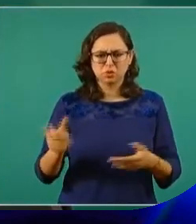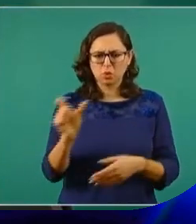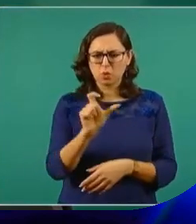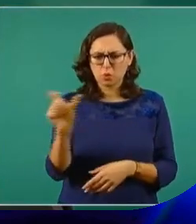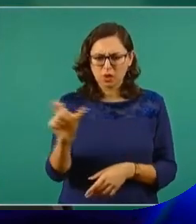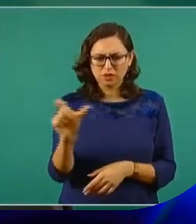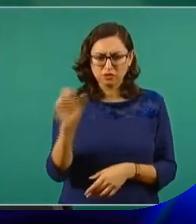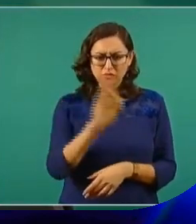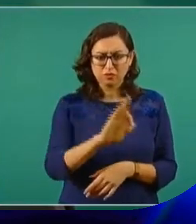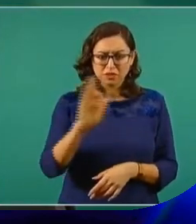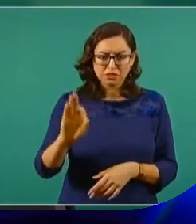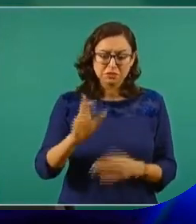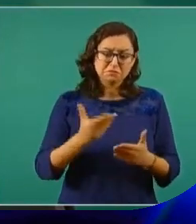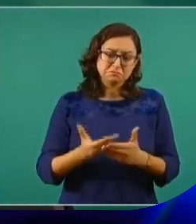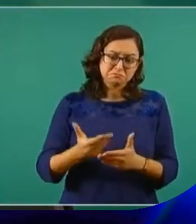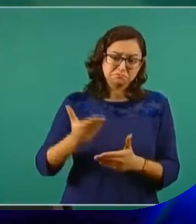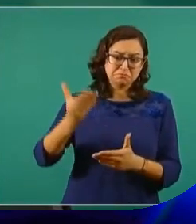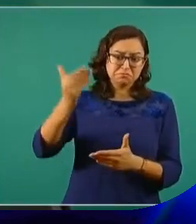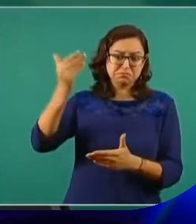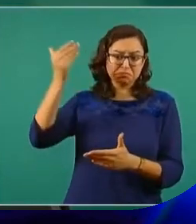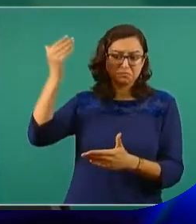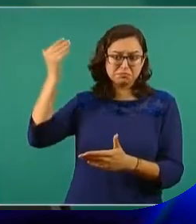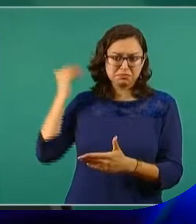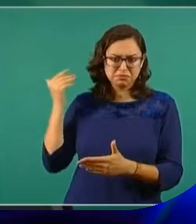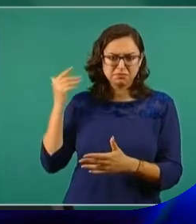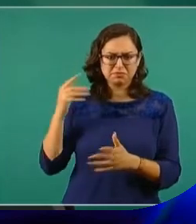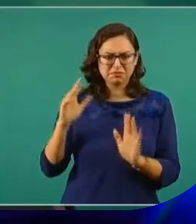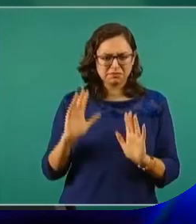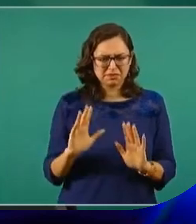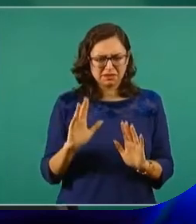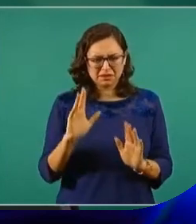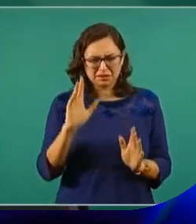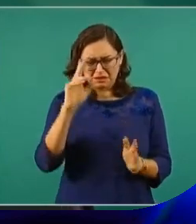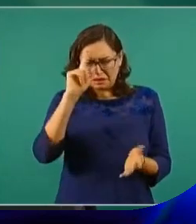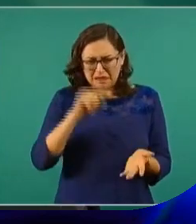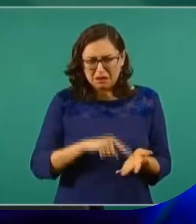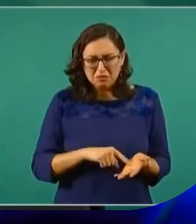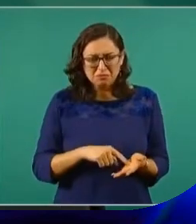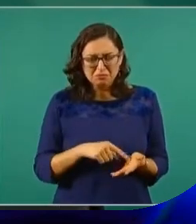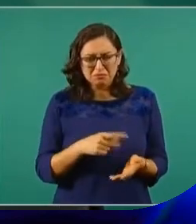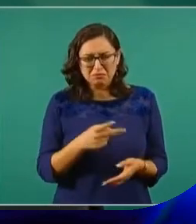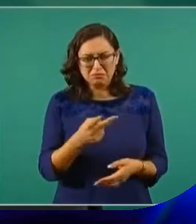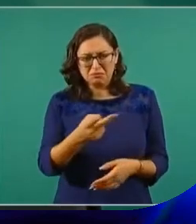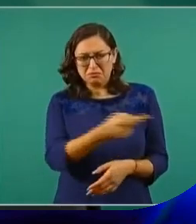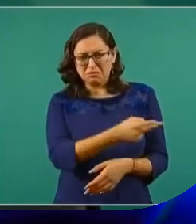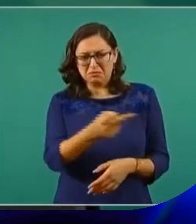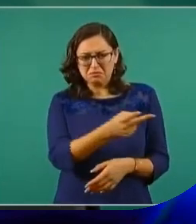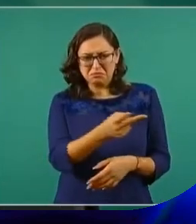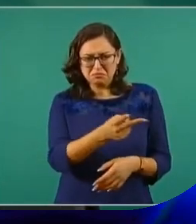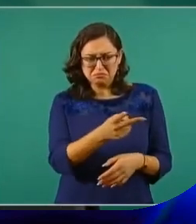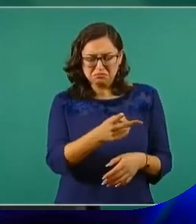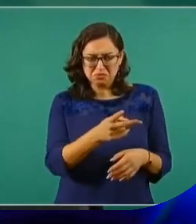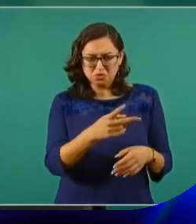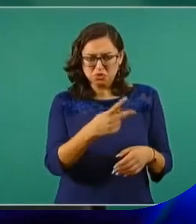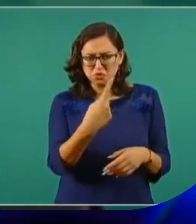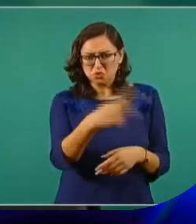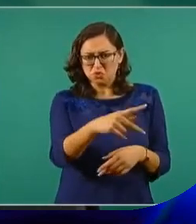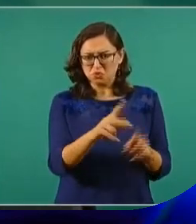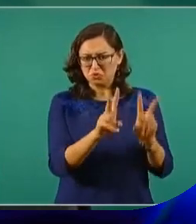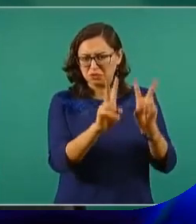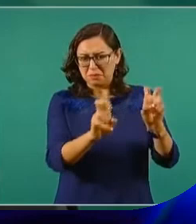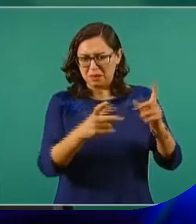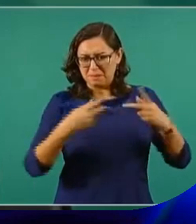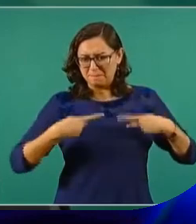Entiendo que es un asunto hasta personal y lo están convirtiendo